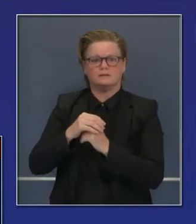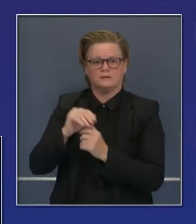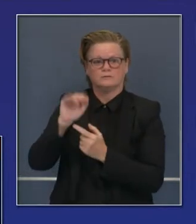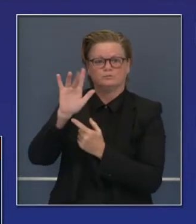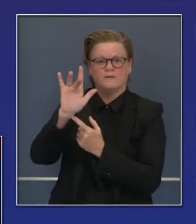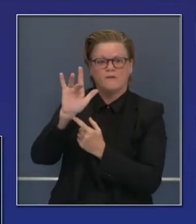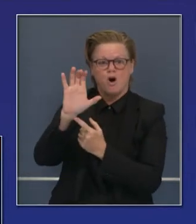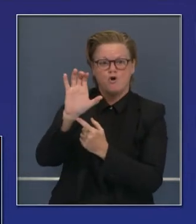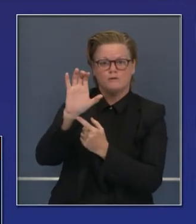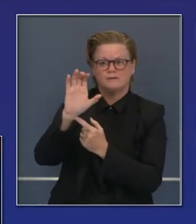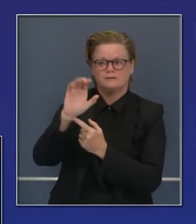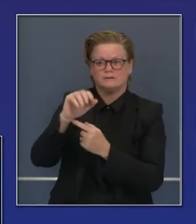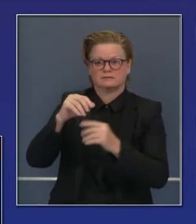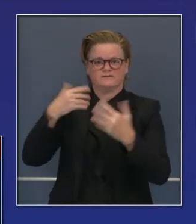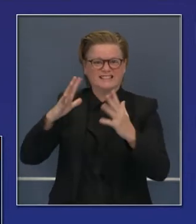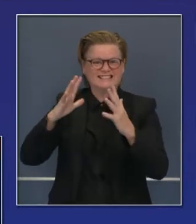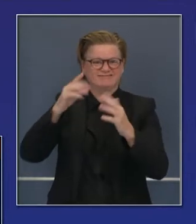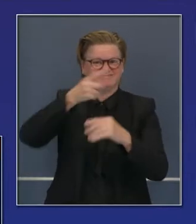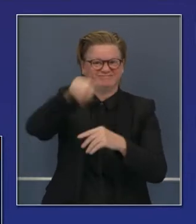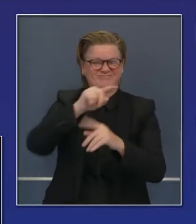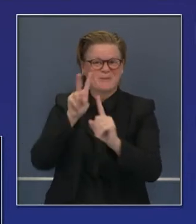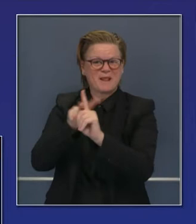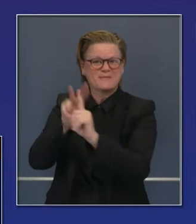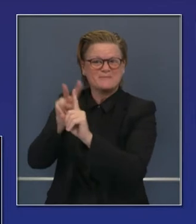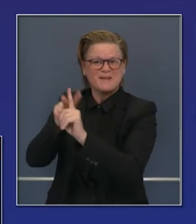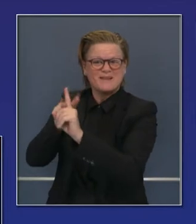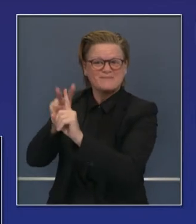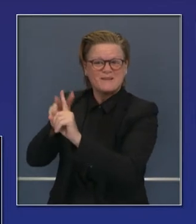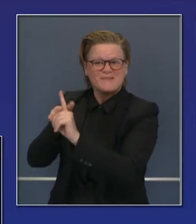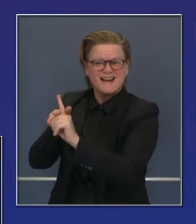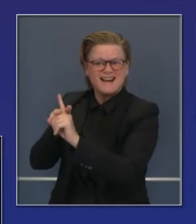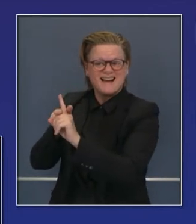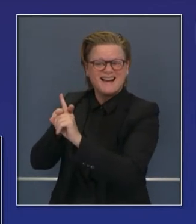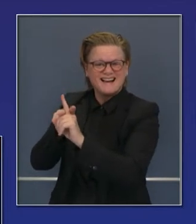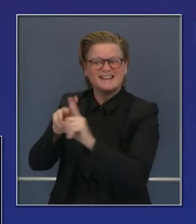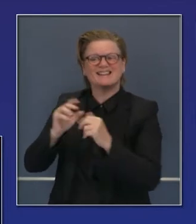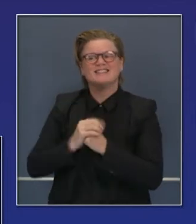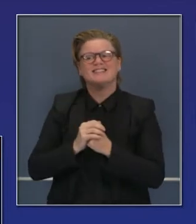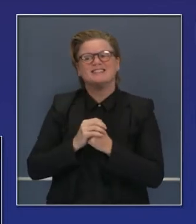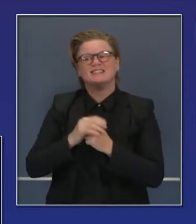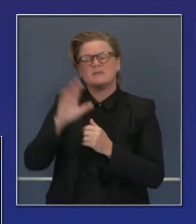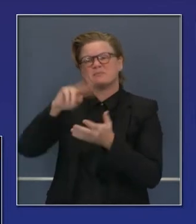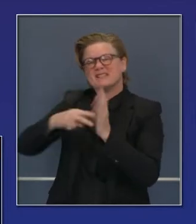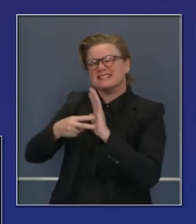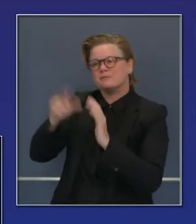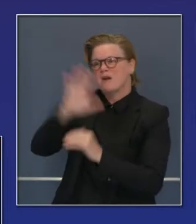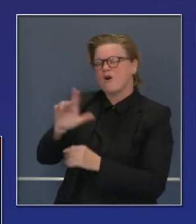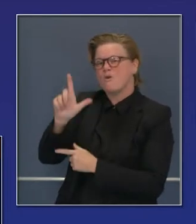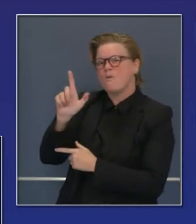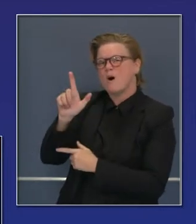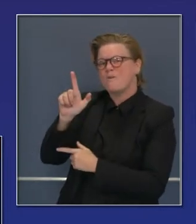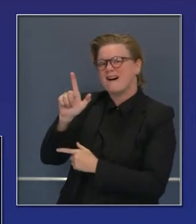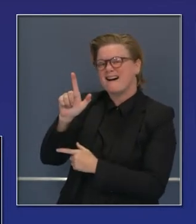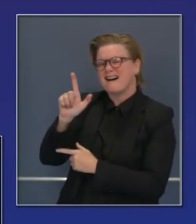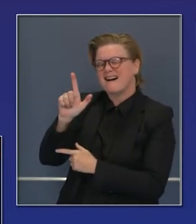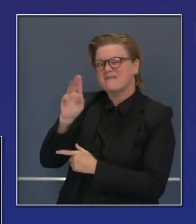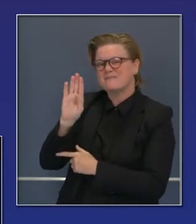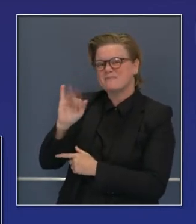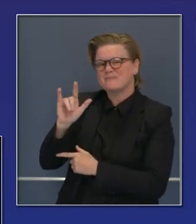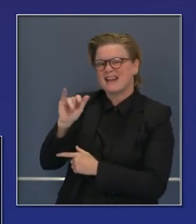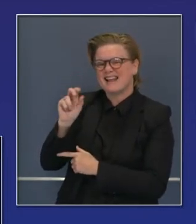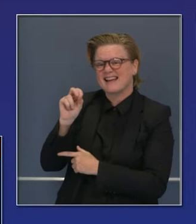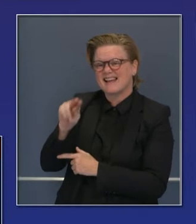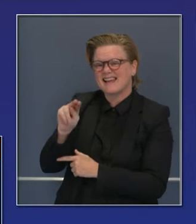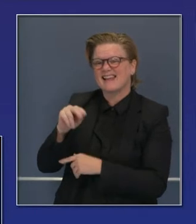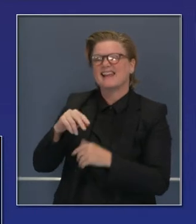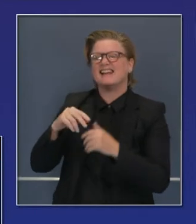negocios ya han solicitado. Y esto es en relación a casi 21 millones de 100 millones de dólares que han